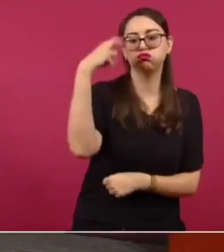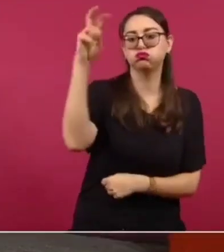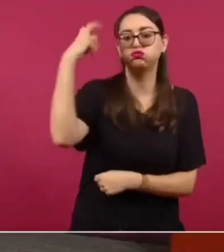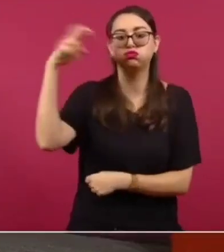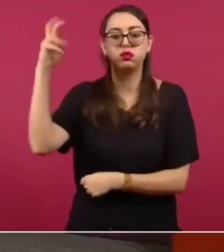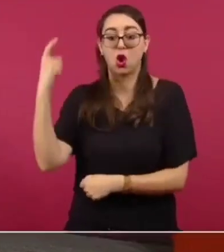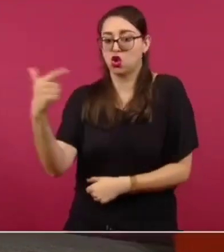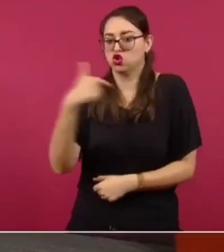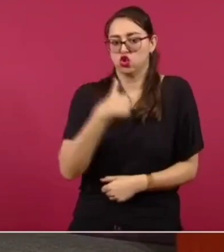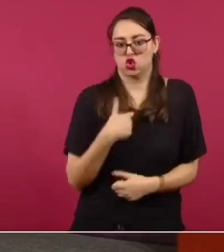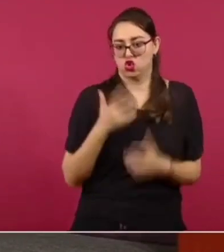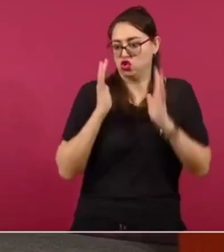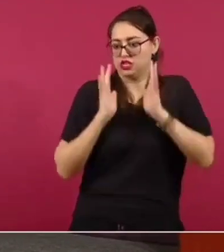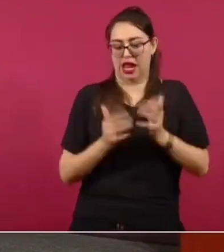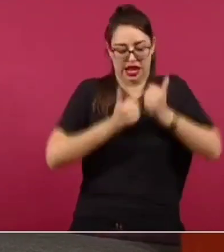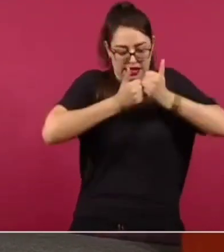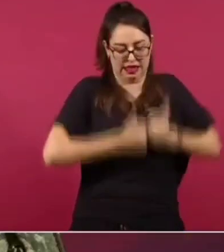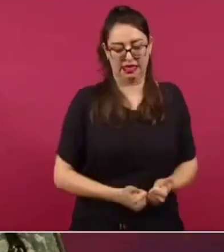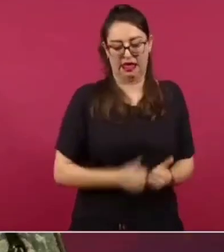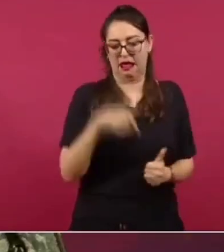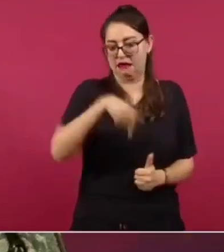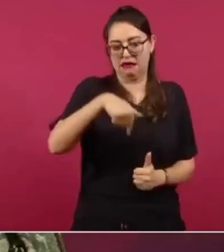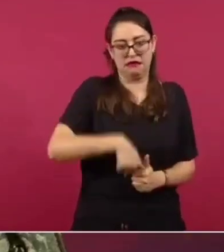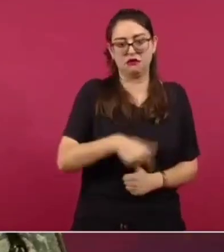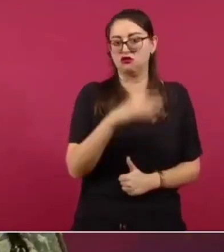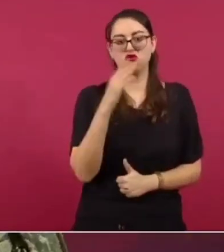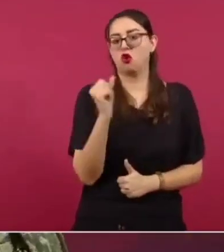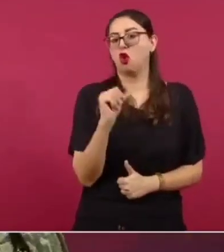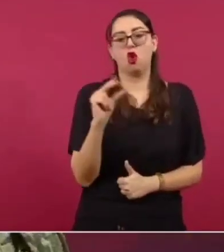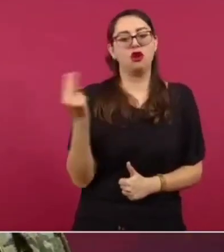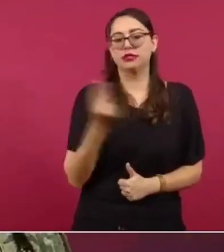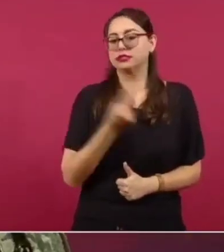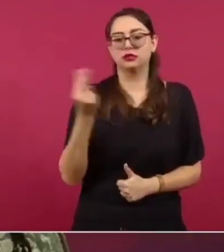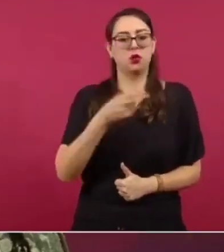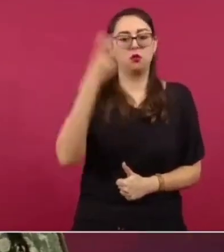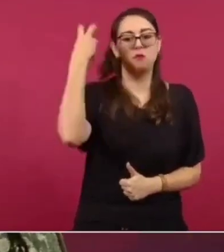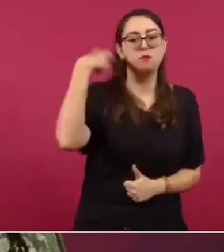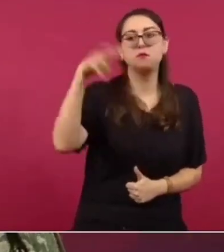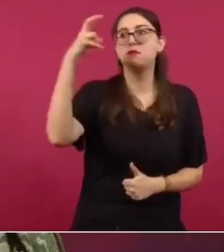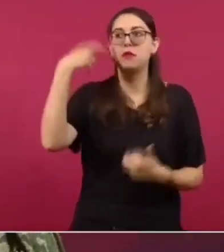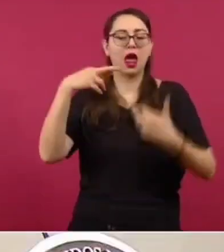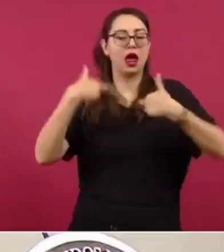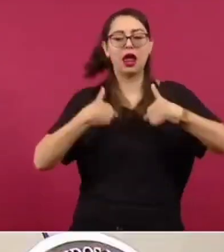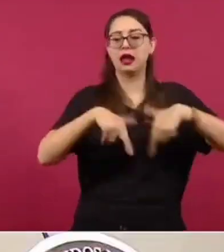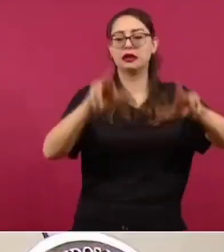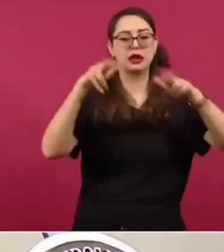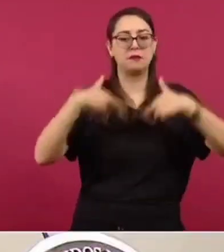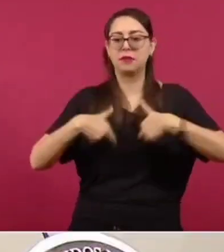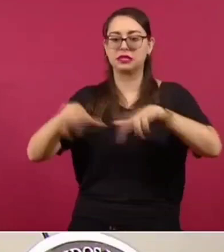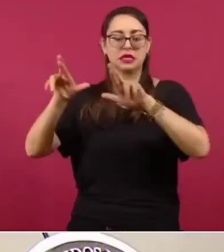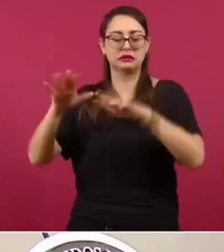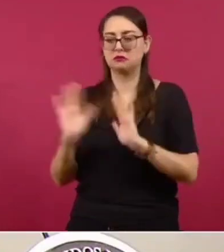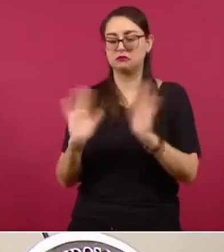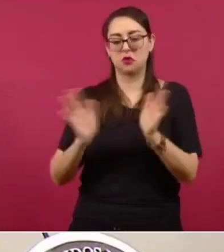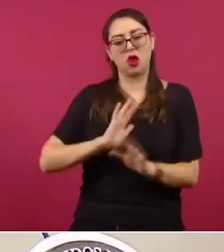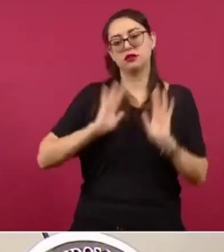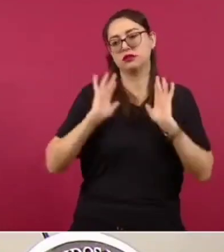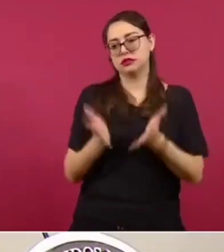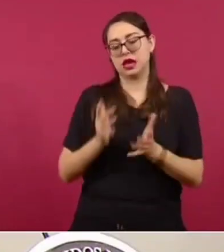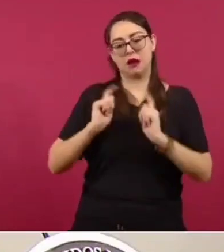a representar al ejército mexicano a manera internacional si no hay a otra persona que lo hace. Yo